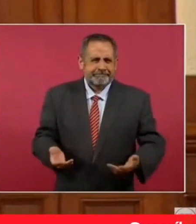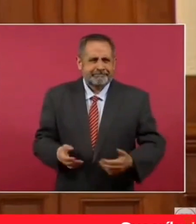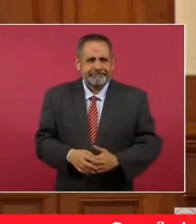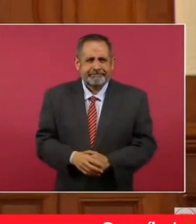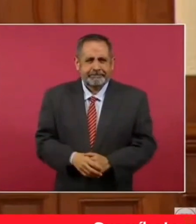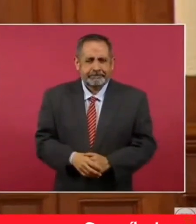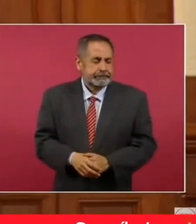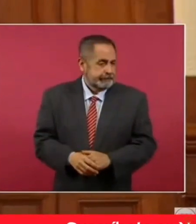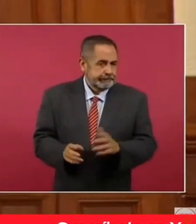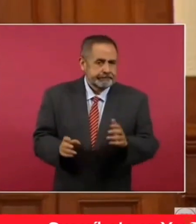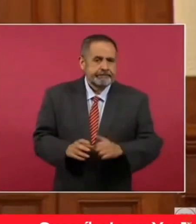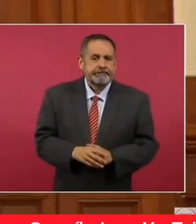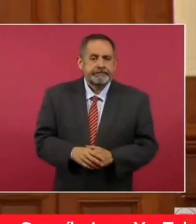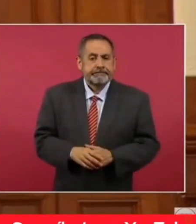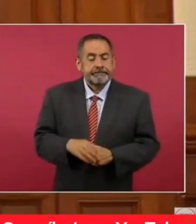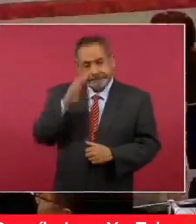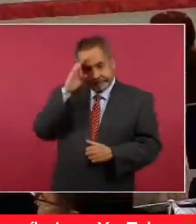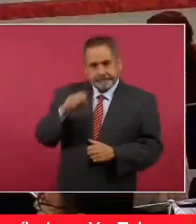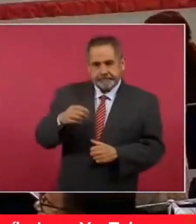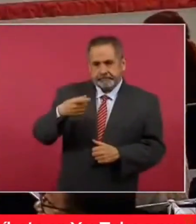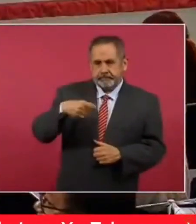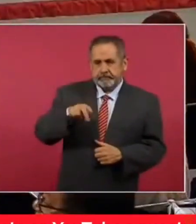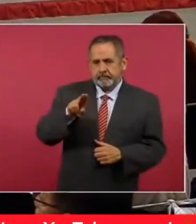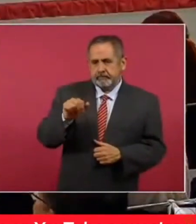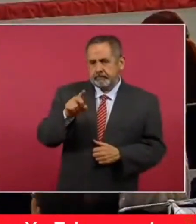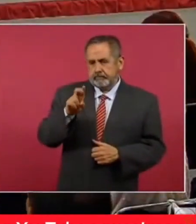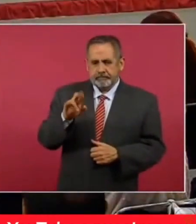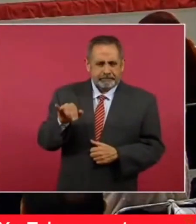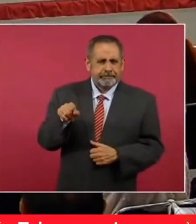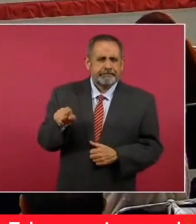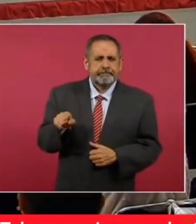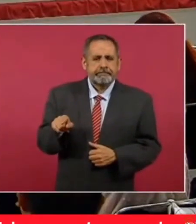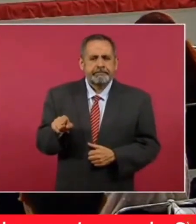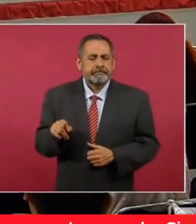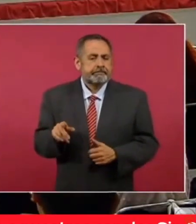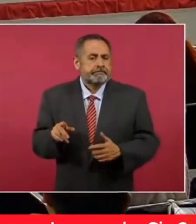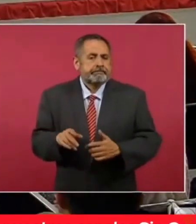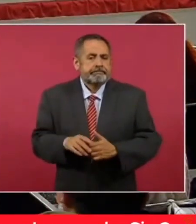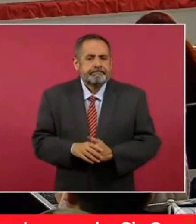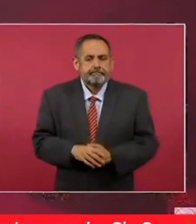bueno, el señor Cuadri, entre otras cosas,